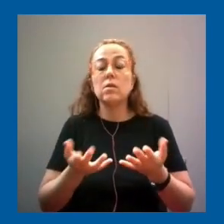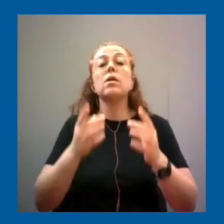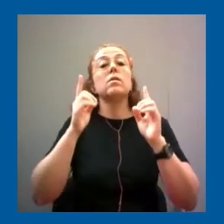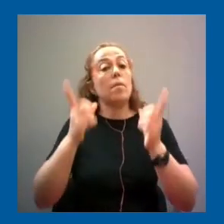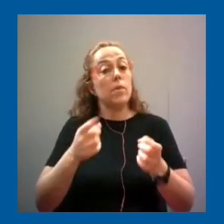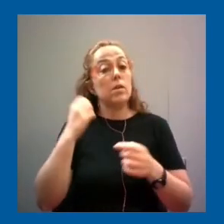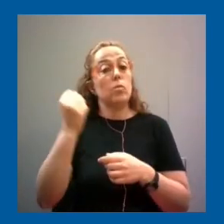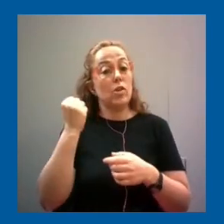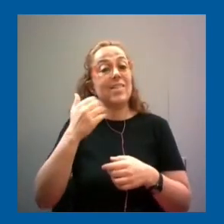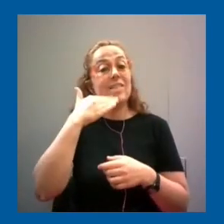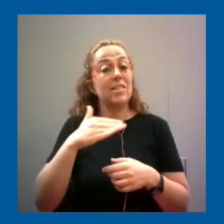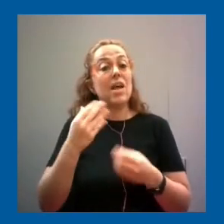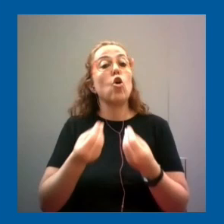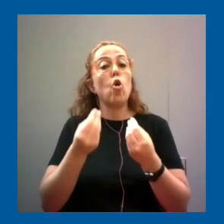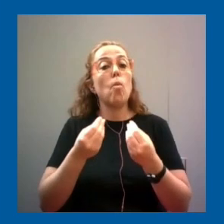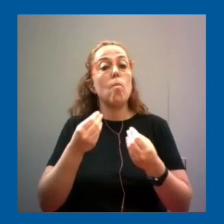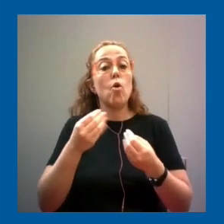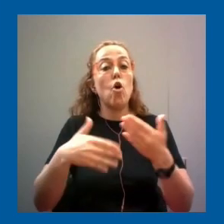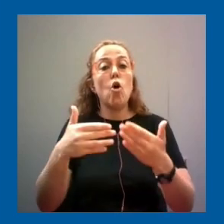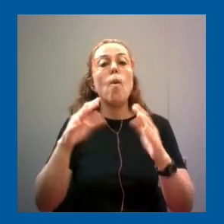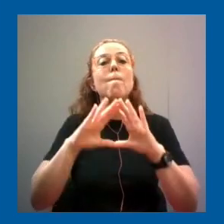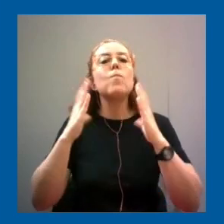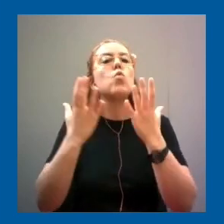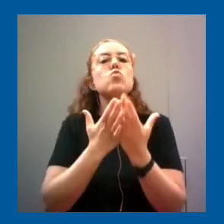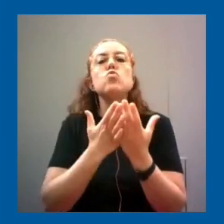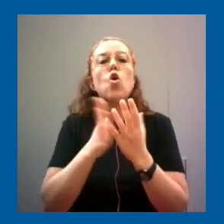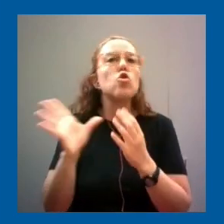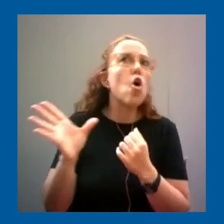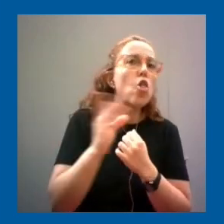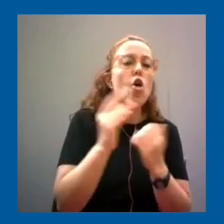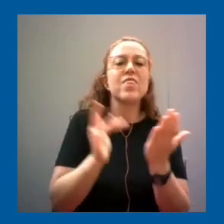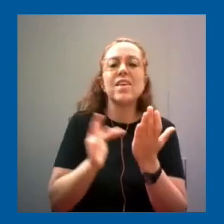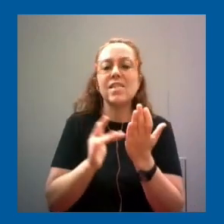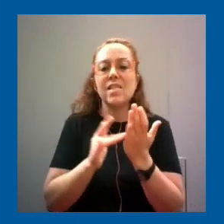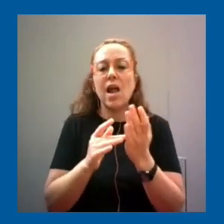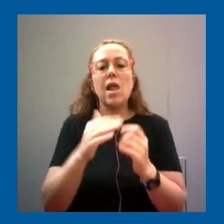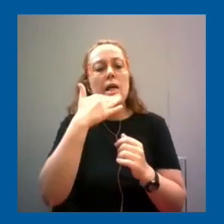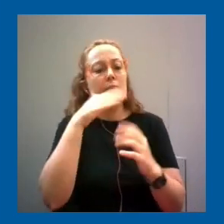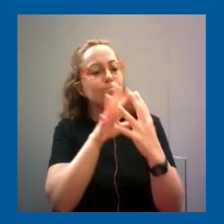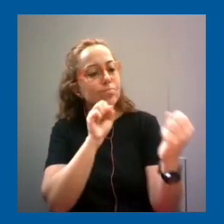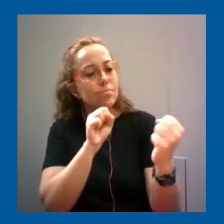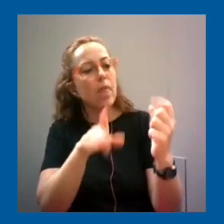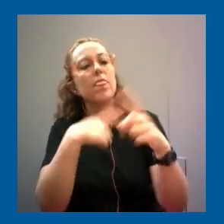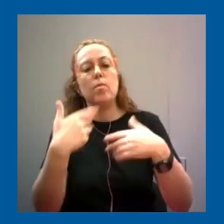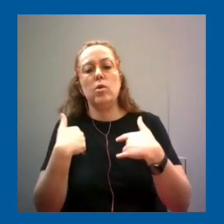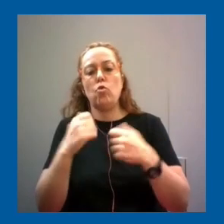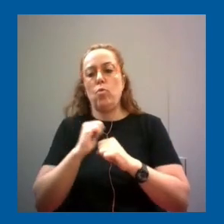de cómo funciona el mundo digital para poder funcionar mejor en ese mundo digital y poder ser más